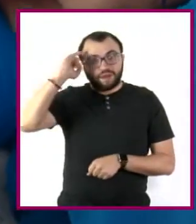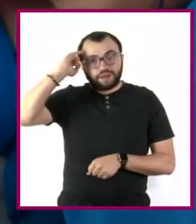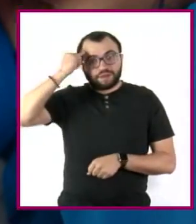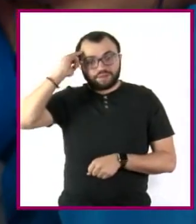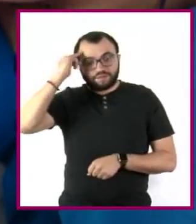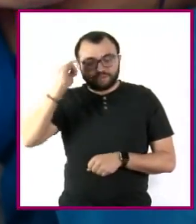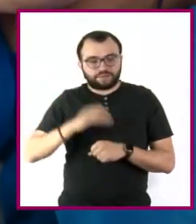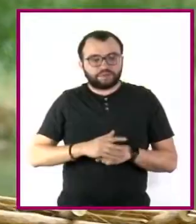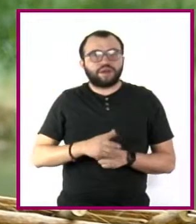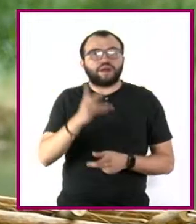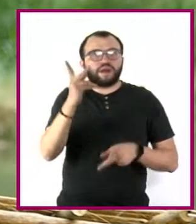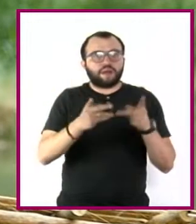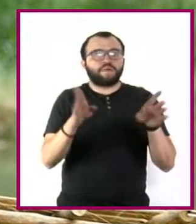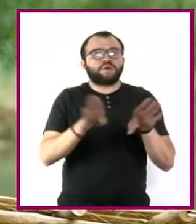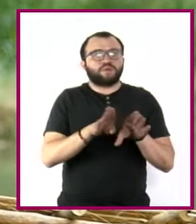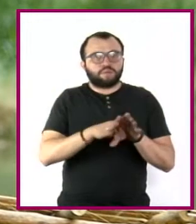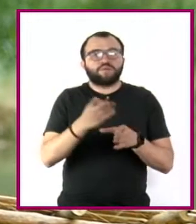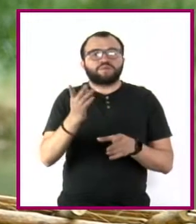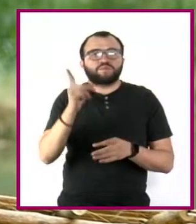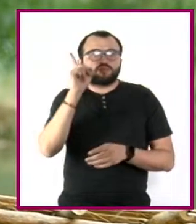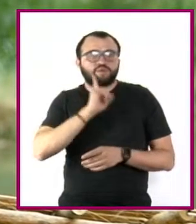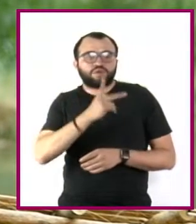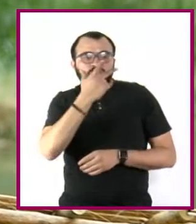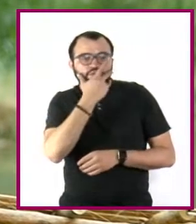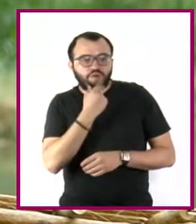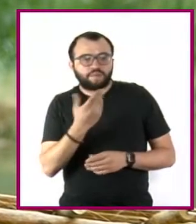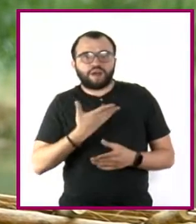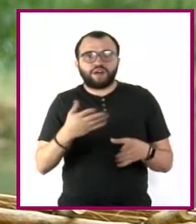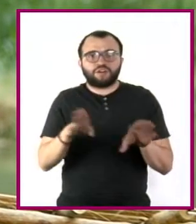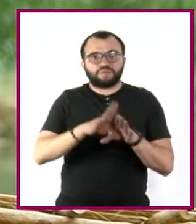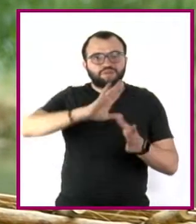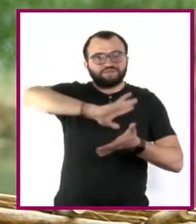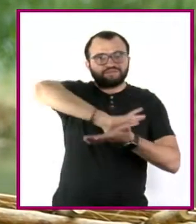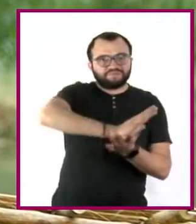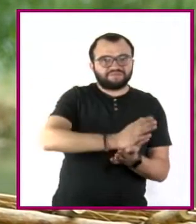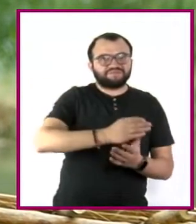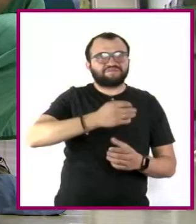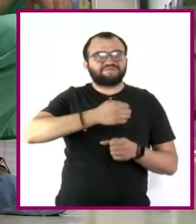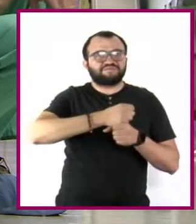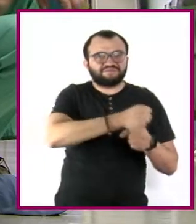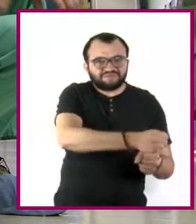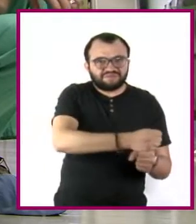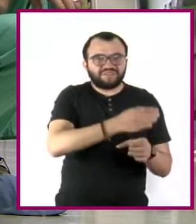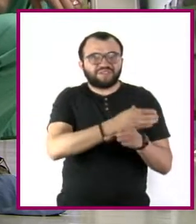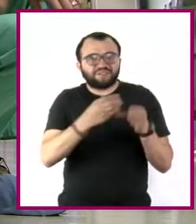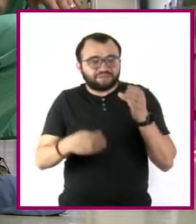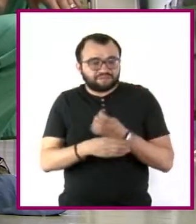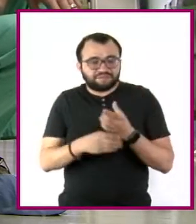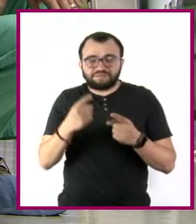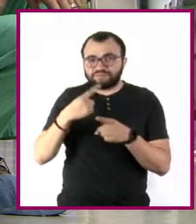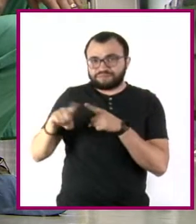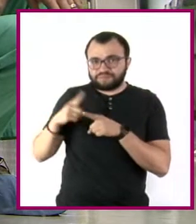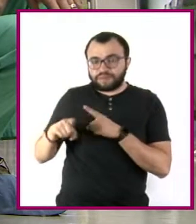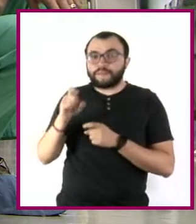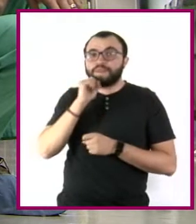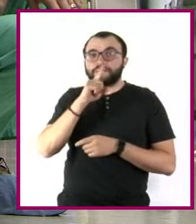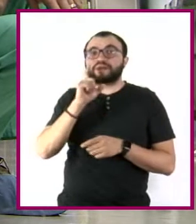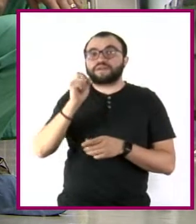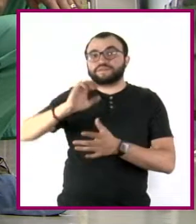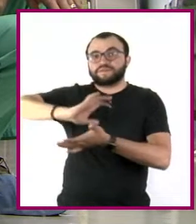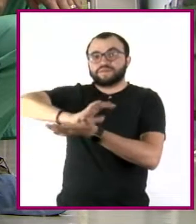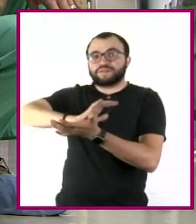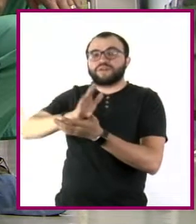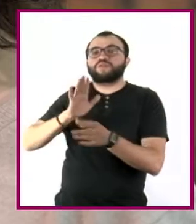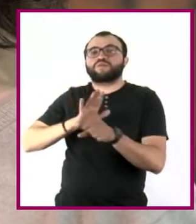hablaremos de cómo el género y el origen étnico son marcadores de opresión y motivos de discriminación. También abordaremos la discriminación en el